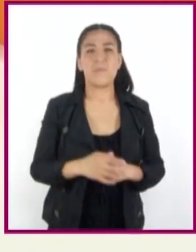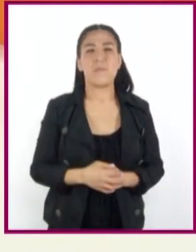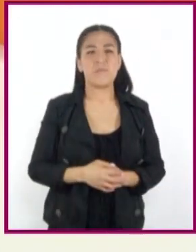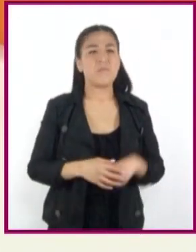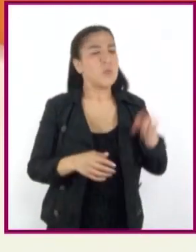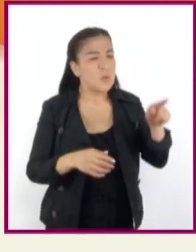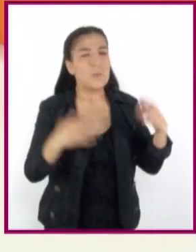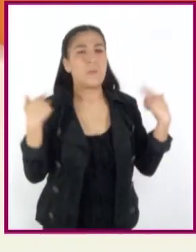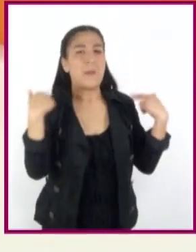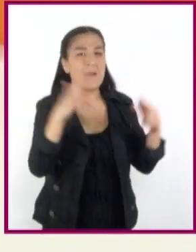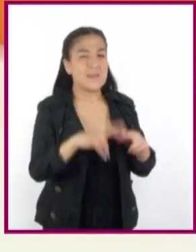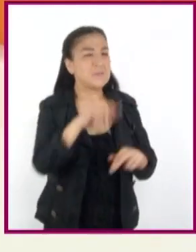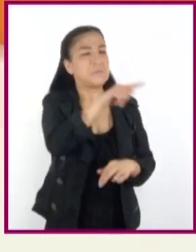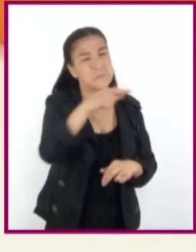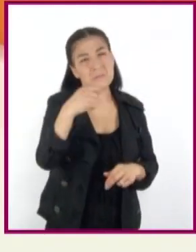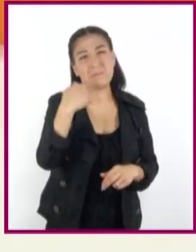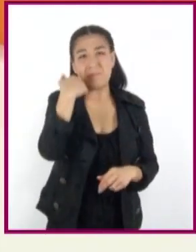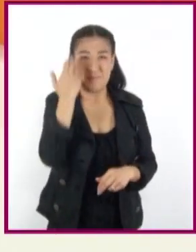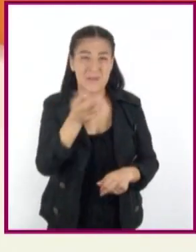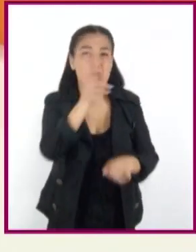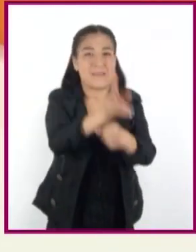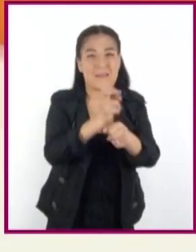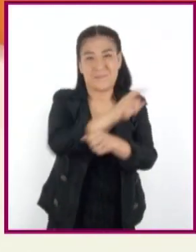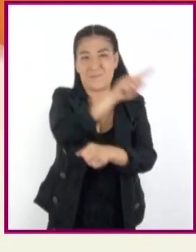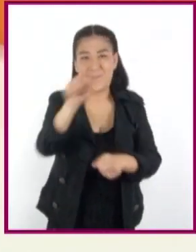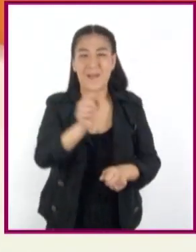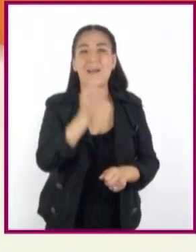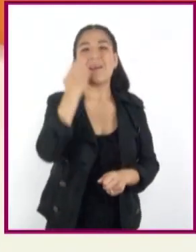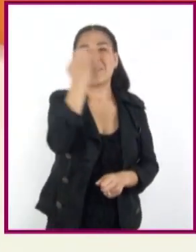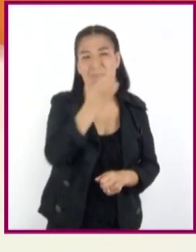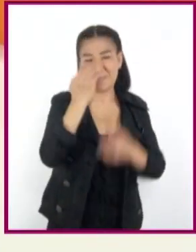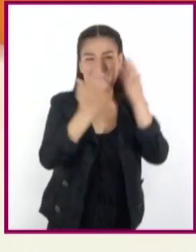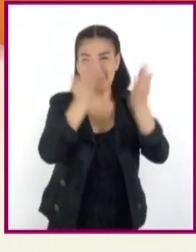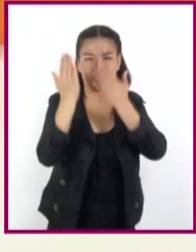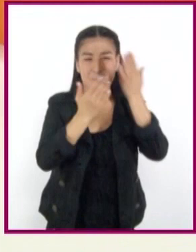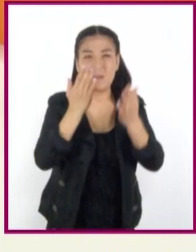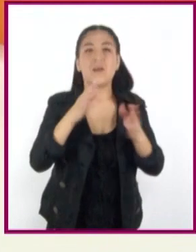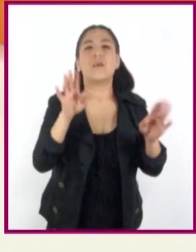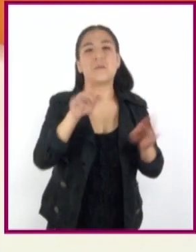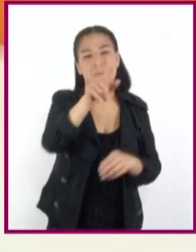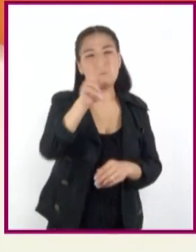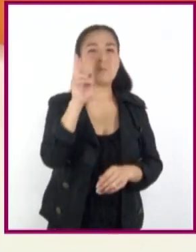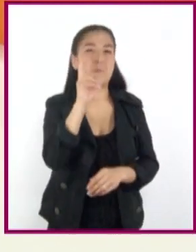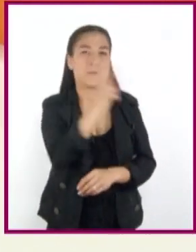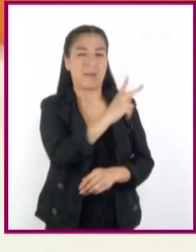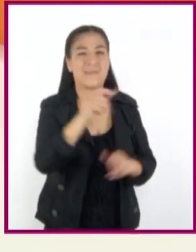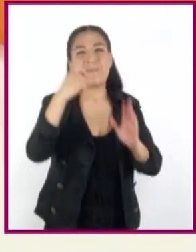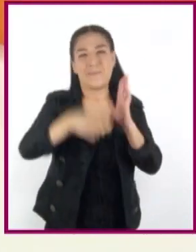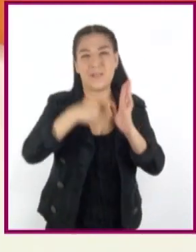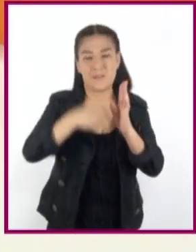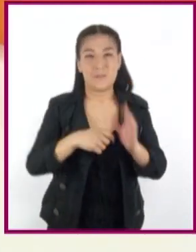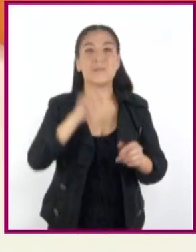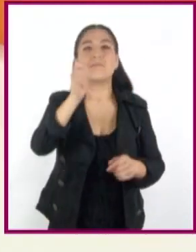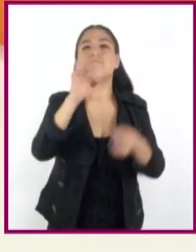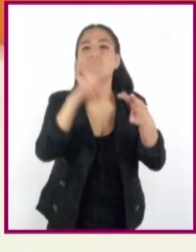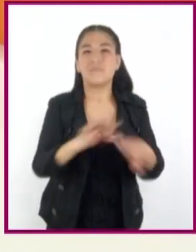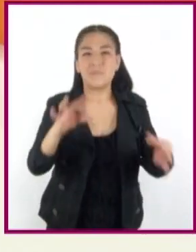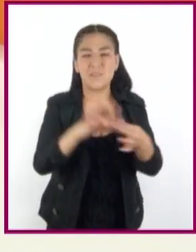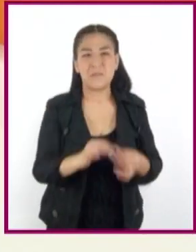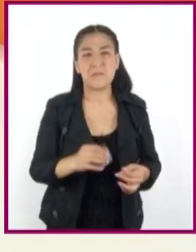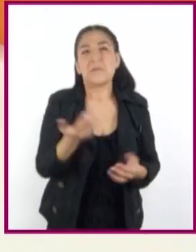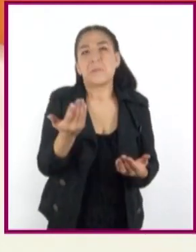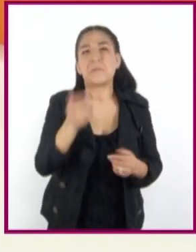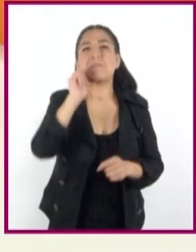parece, Diana, si invitamos a las y los estudiantes a ver y escuchar el siguiente video, el cual explica qué es una